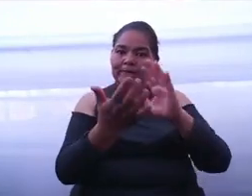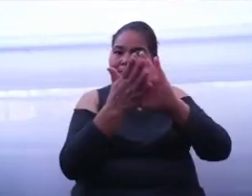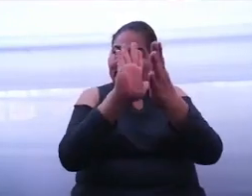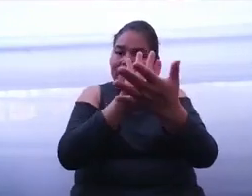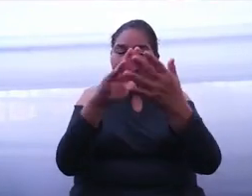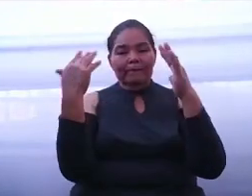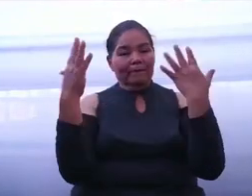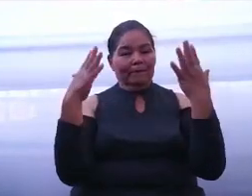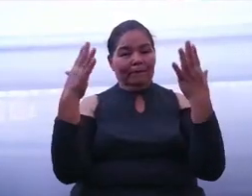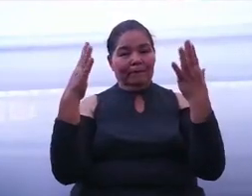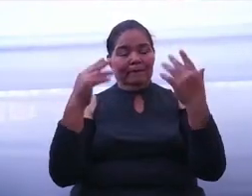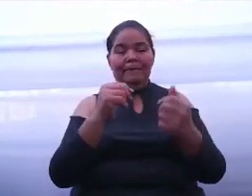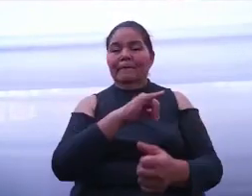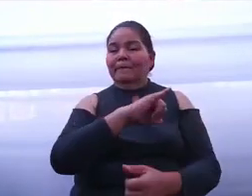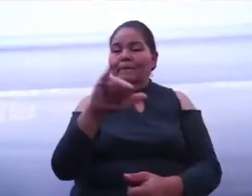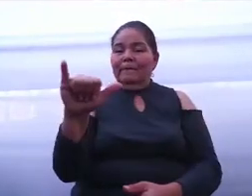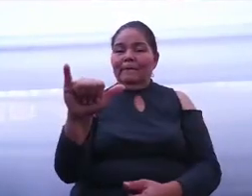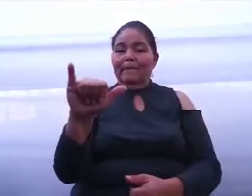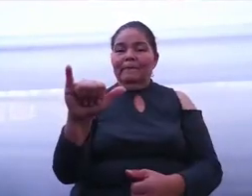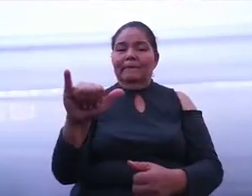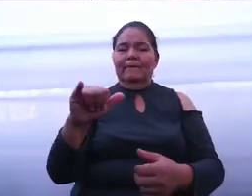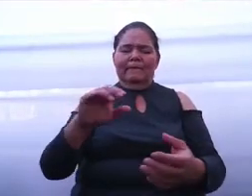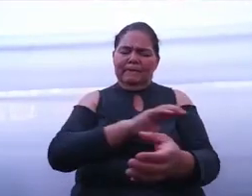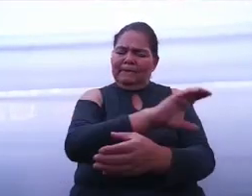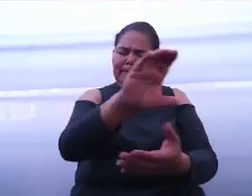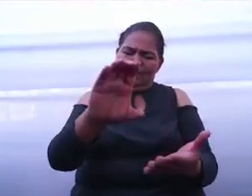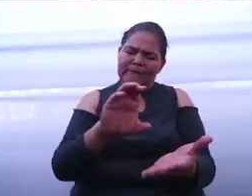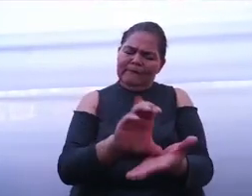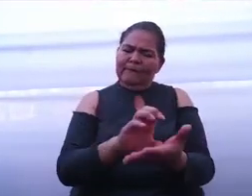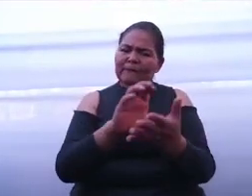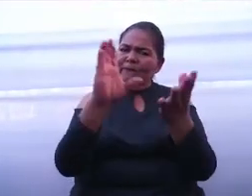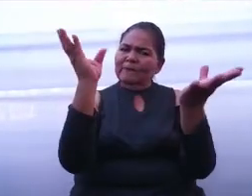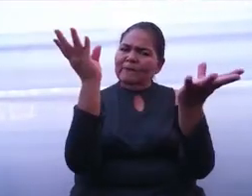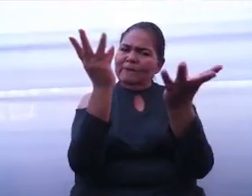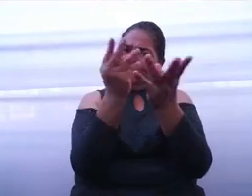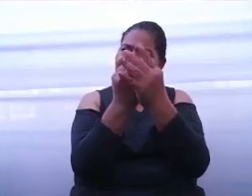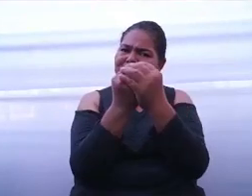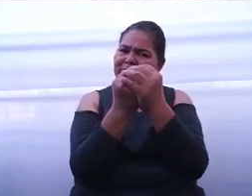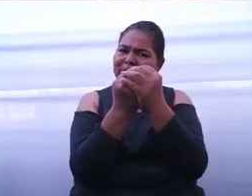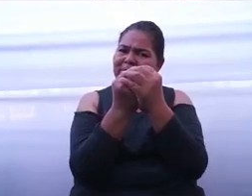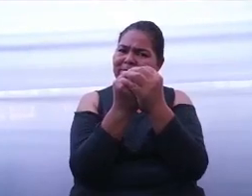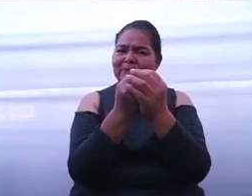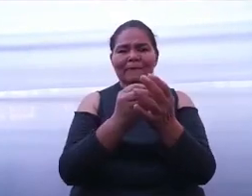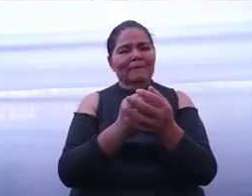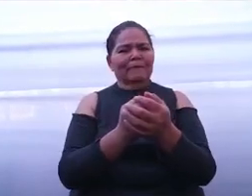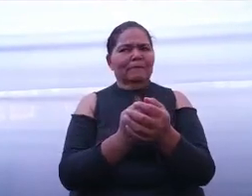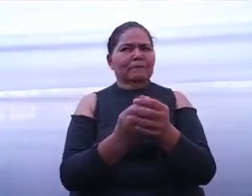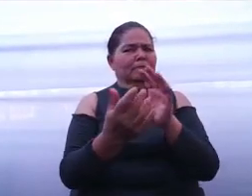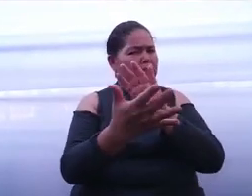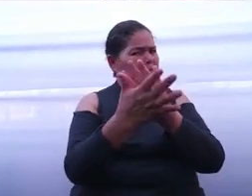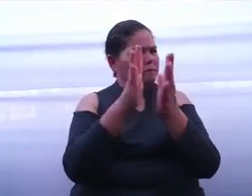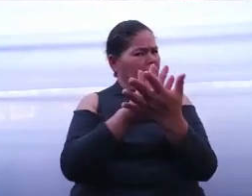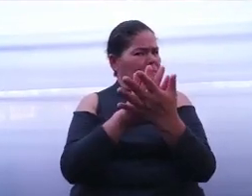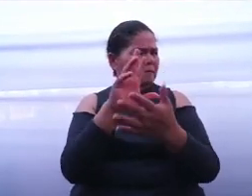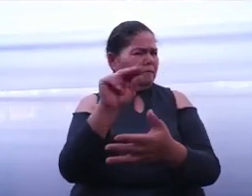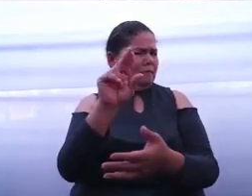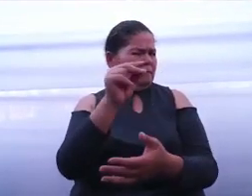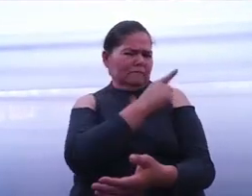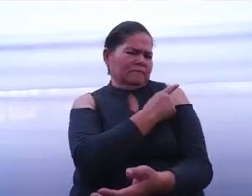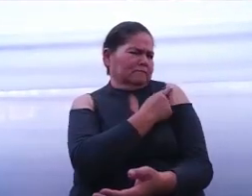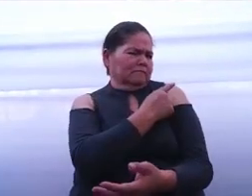y con la ciudadanía en su conjunto. El cambio no es sólo tarea del gobierno.